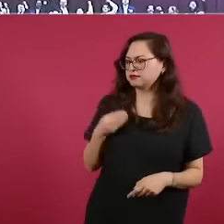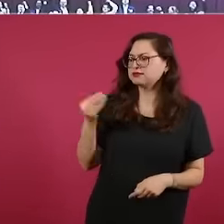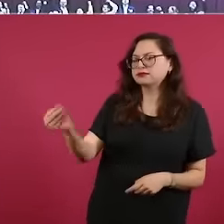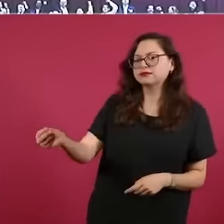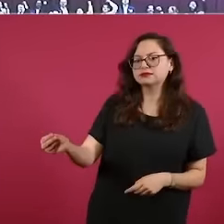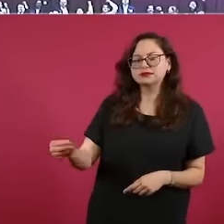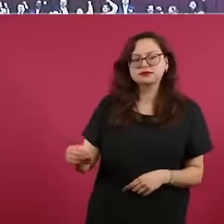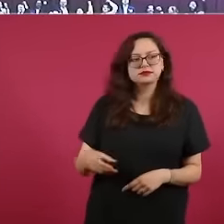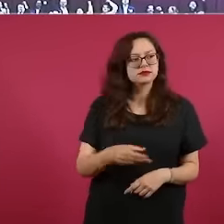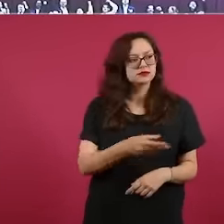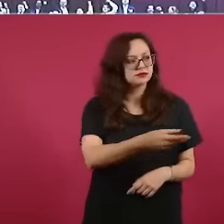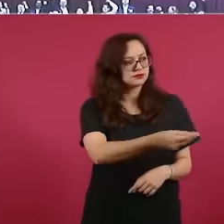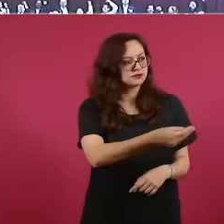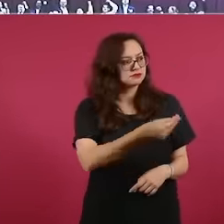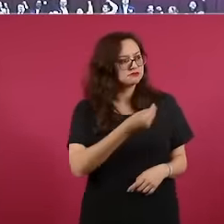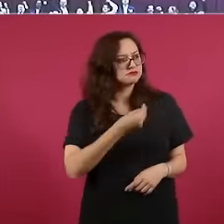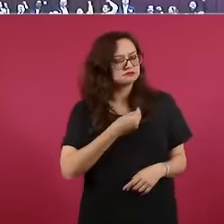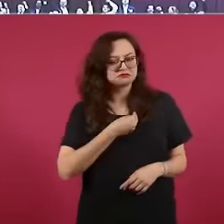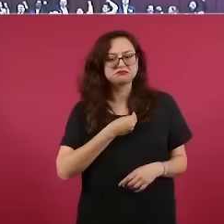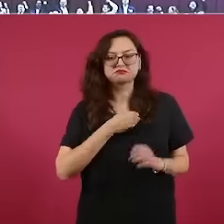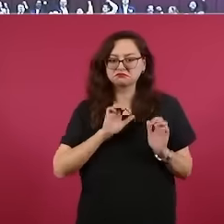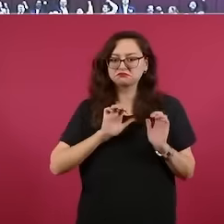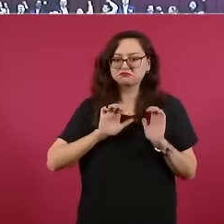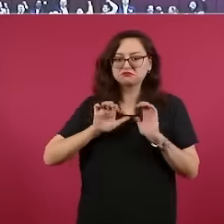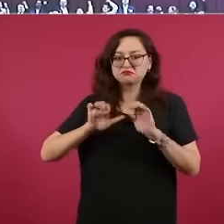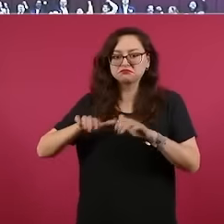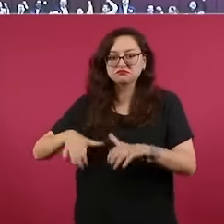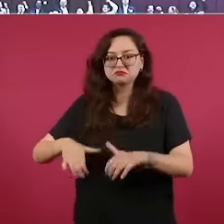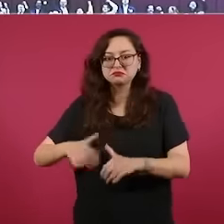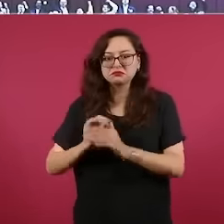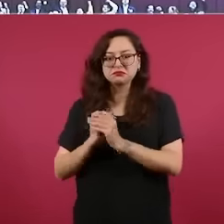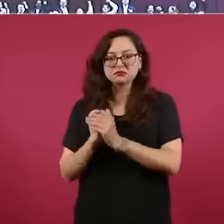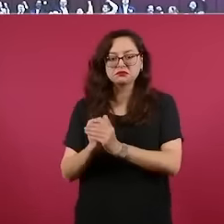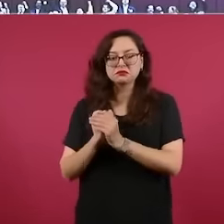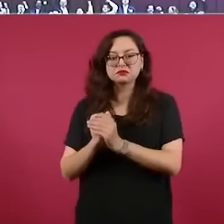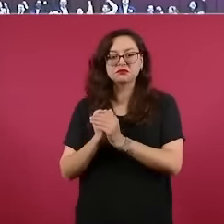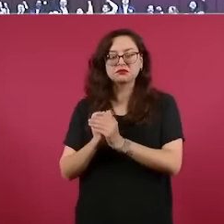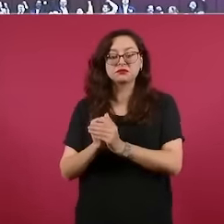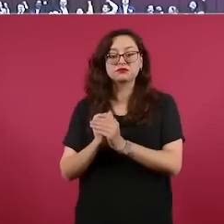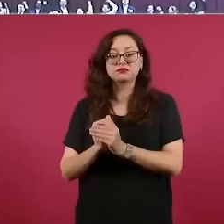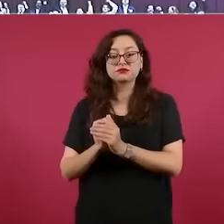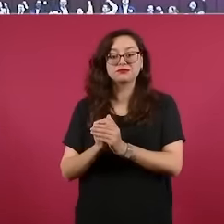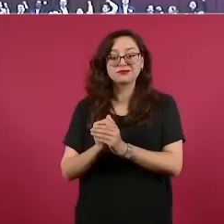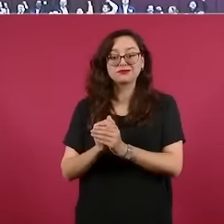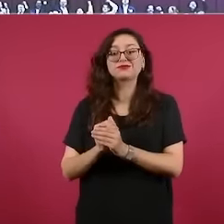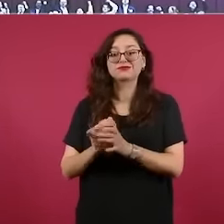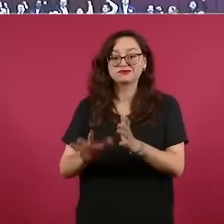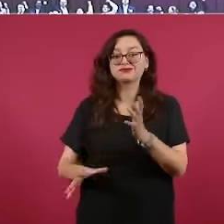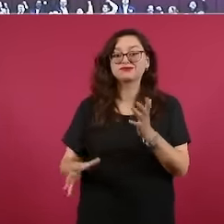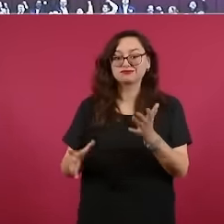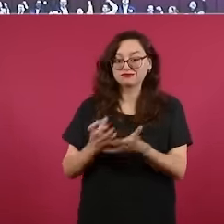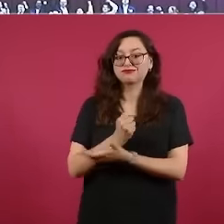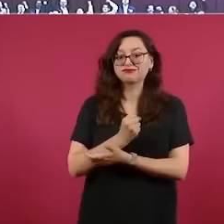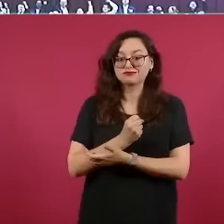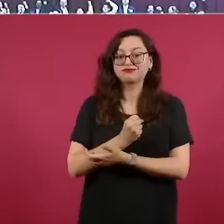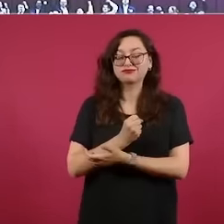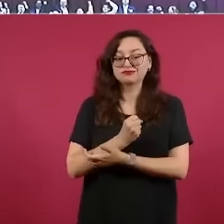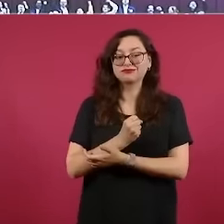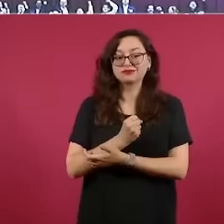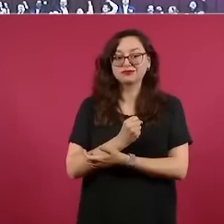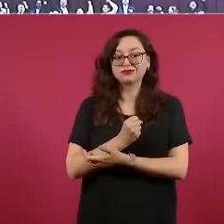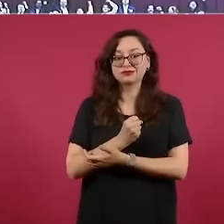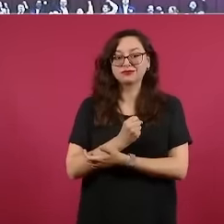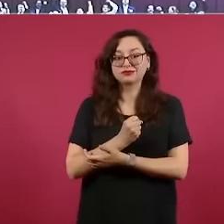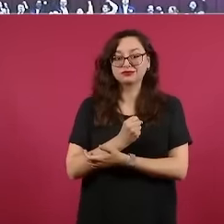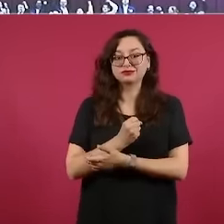Y fue y se inscribió y resulta que en la insalculación la